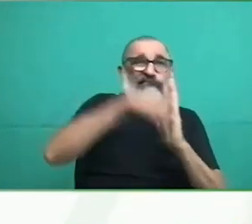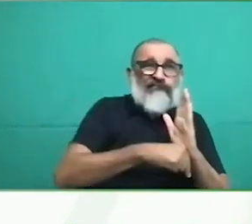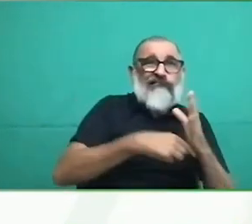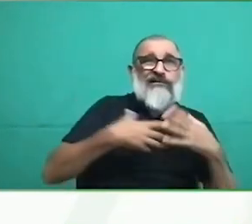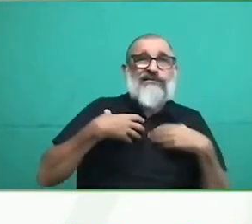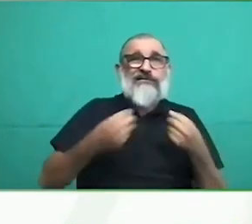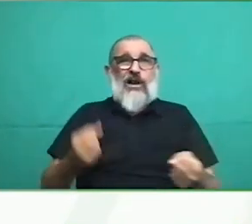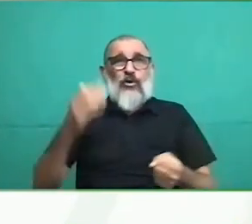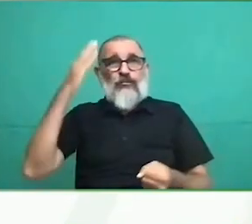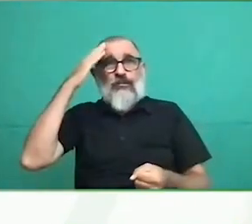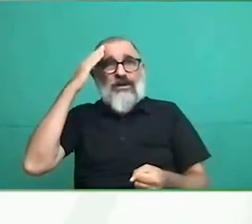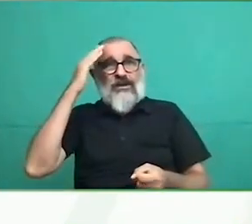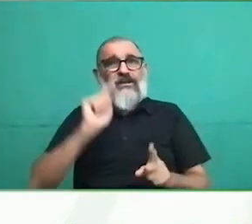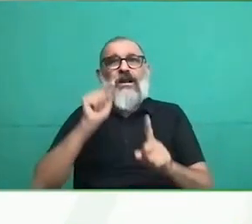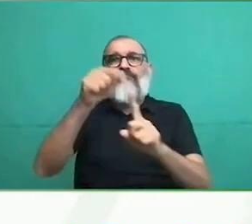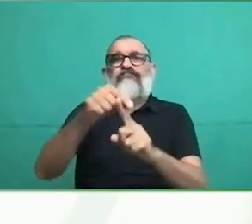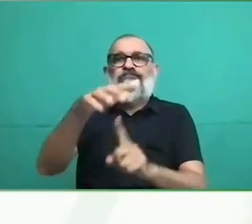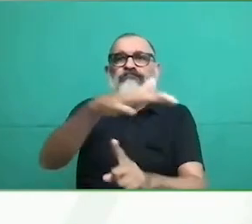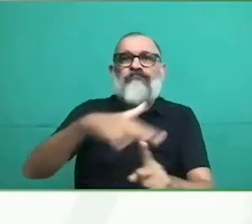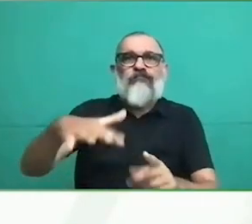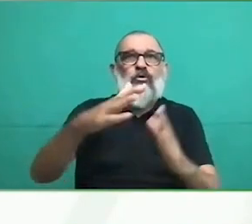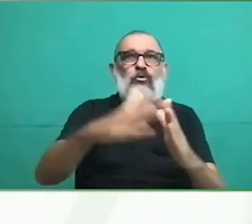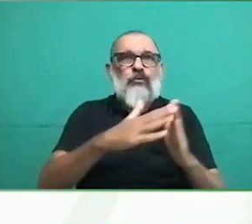cuatro, pero casi nunca más.